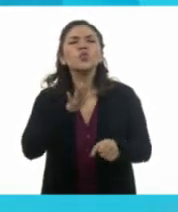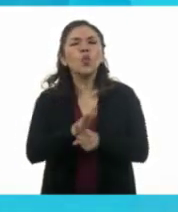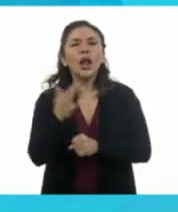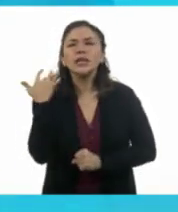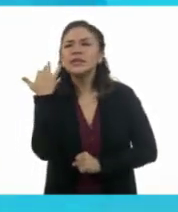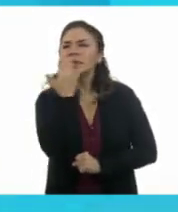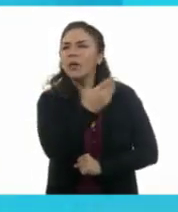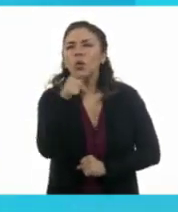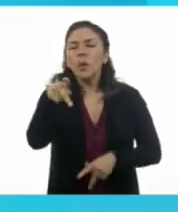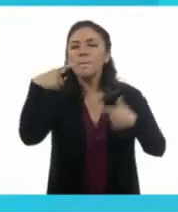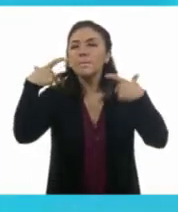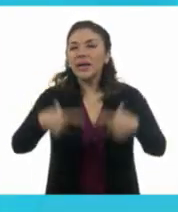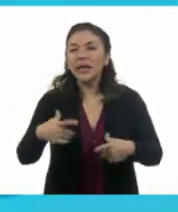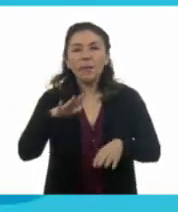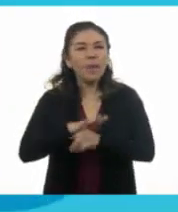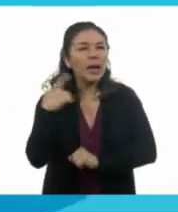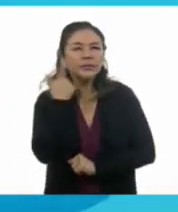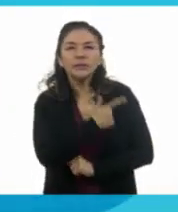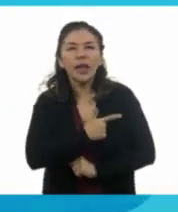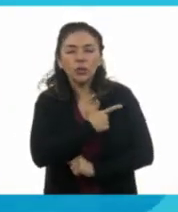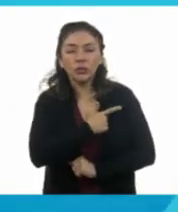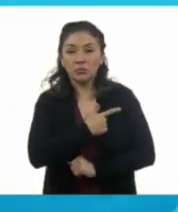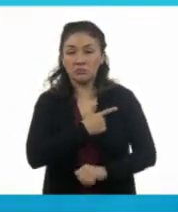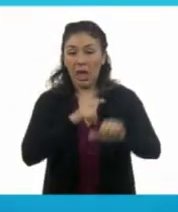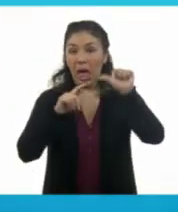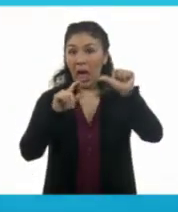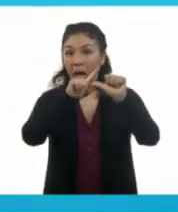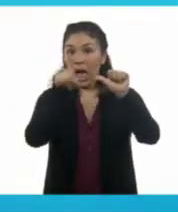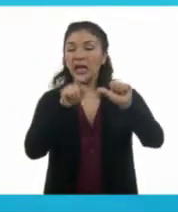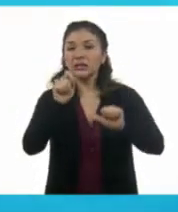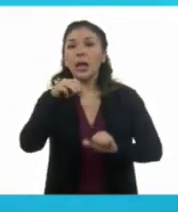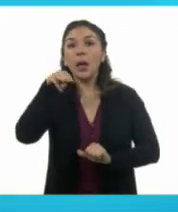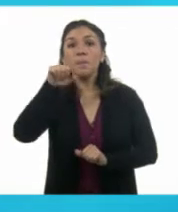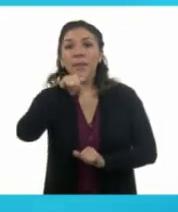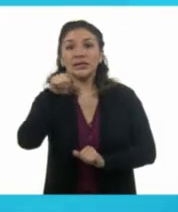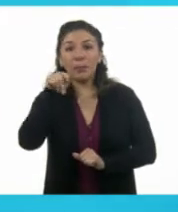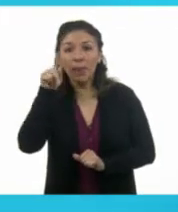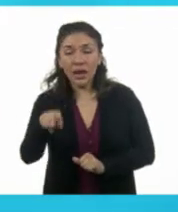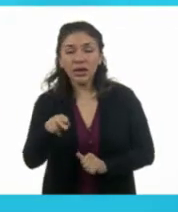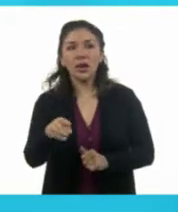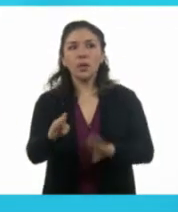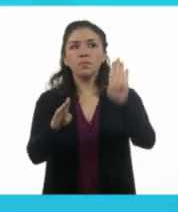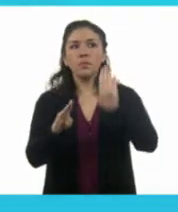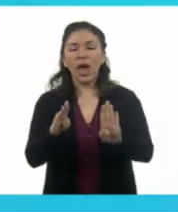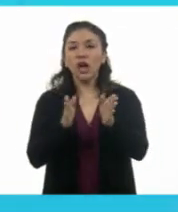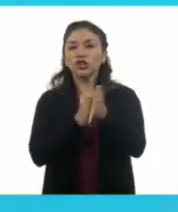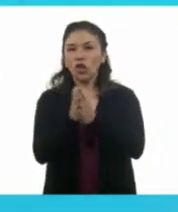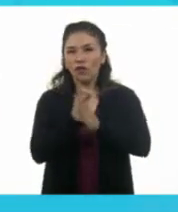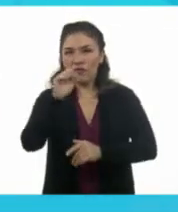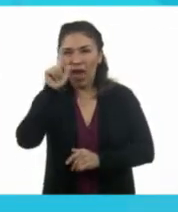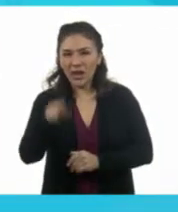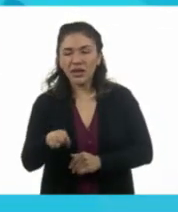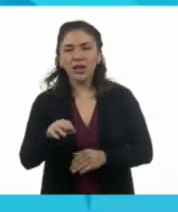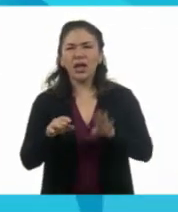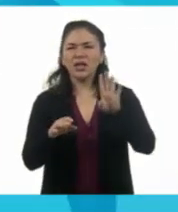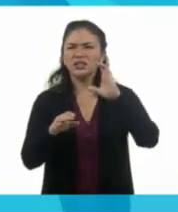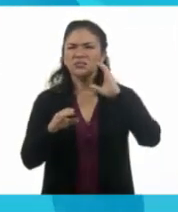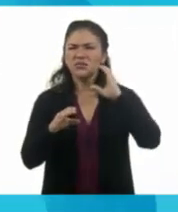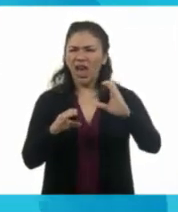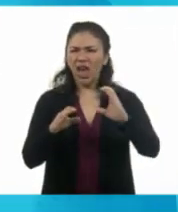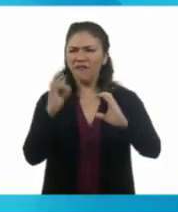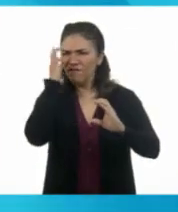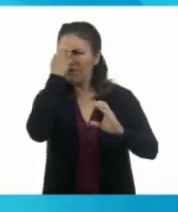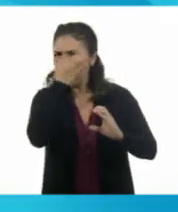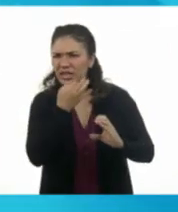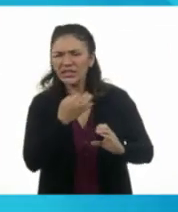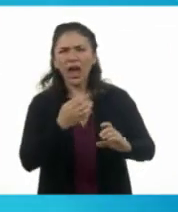sabor de tu pastel favorito? En el inciso A está mazapán, en el inciso B chocoflan, en el inciso C fresa y, como habíamos